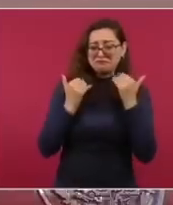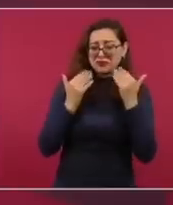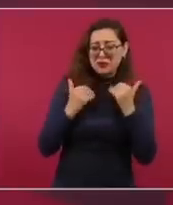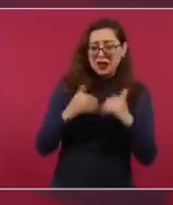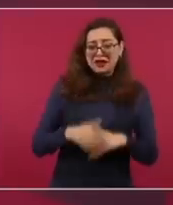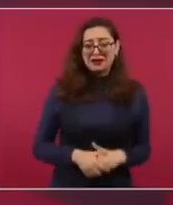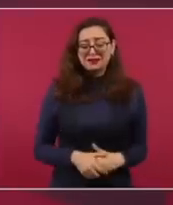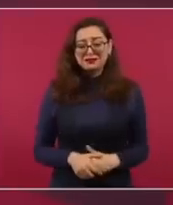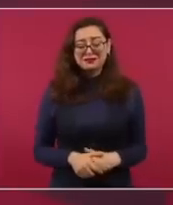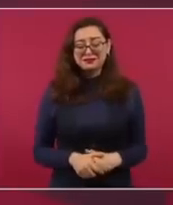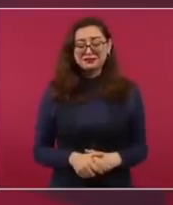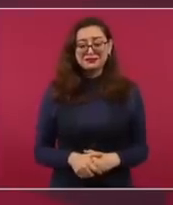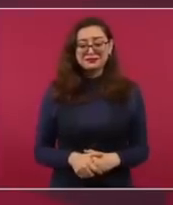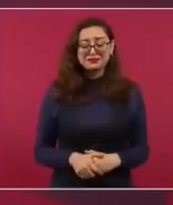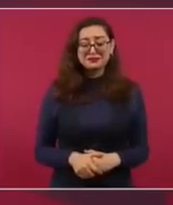adversarios.